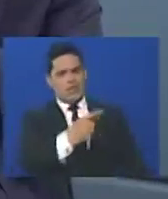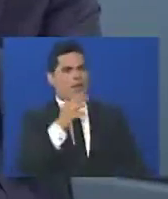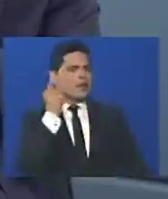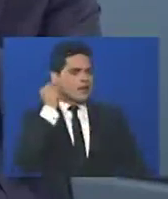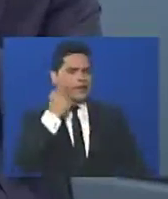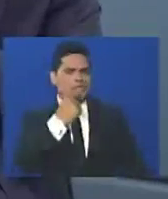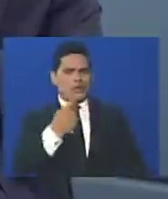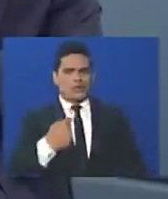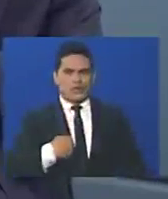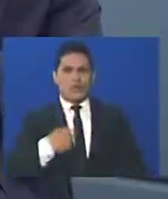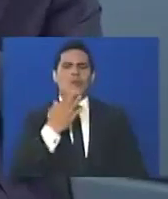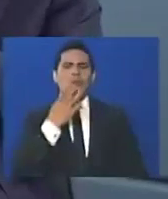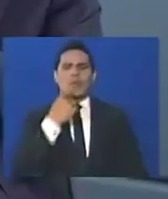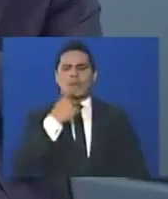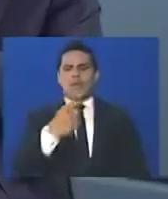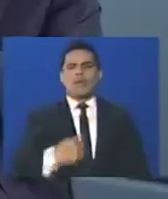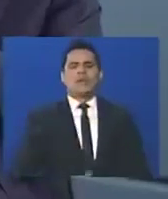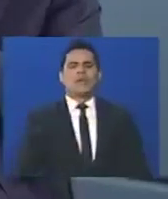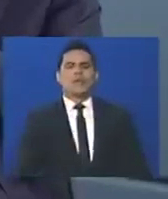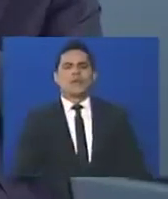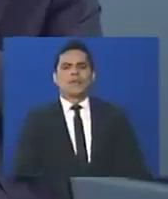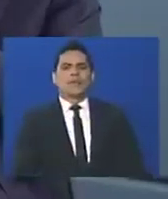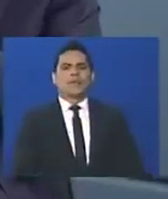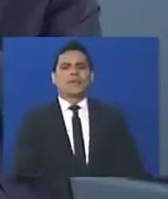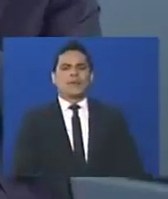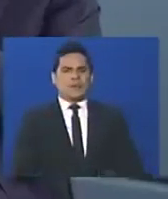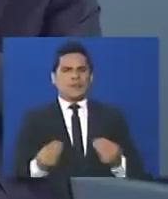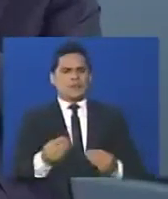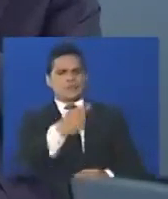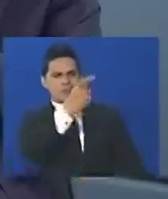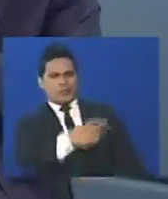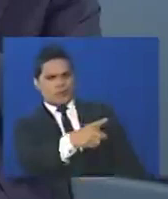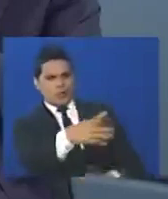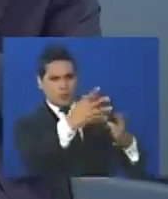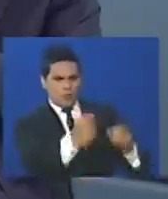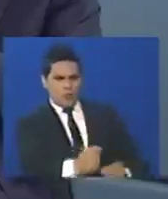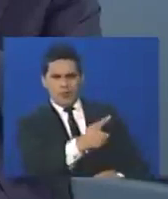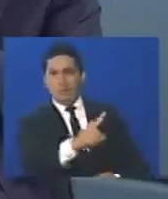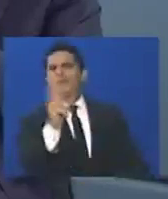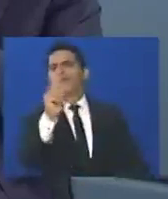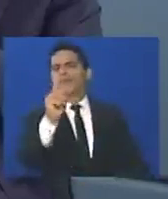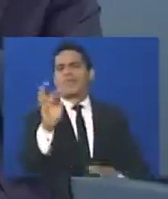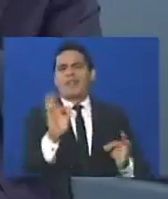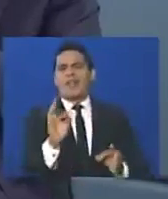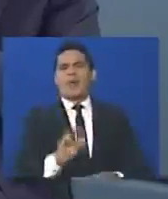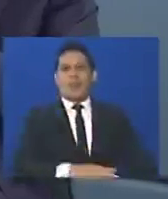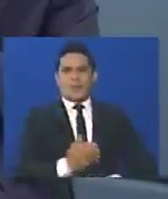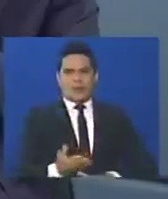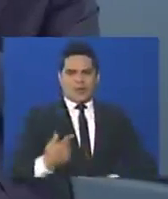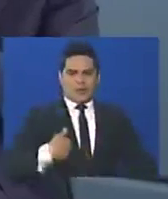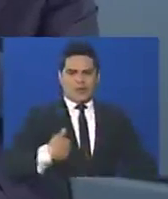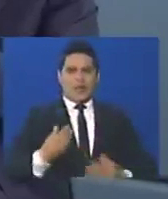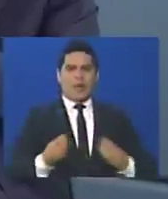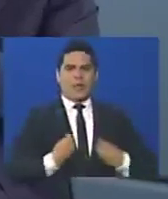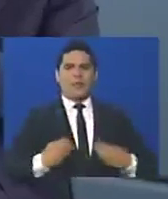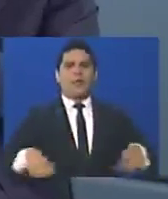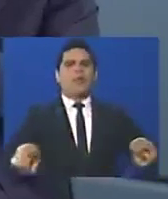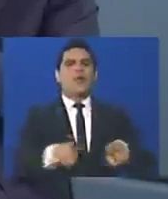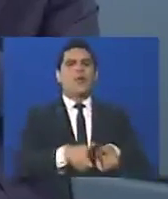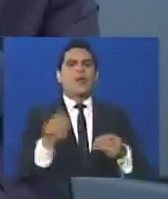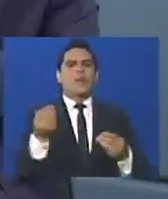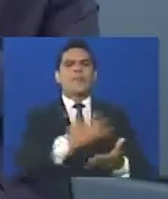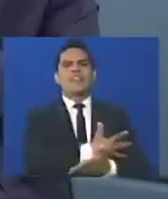tengo personalmente, Wilmer, una gran desconfianza en eso porque yo he podido vivir, al igual que millones de